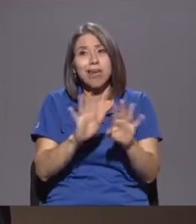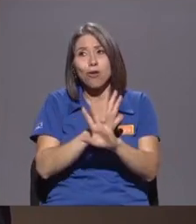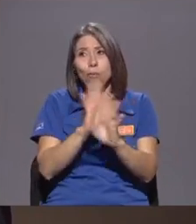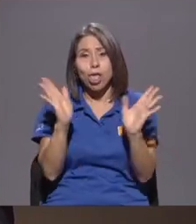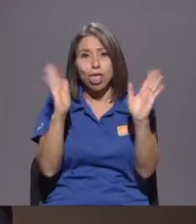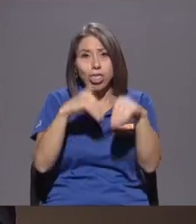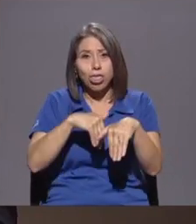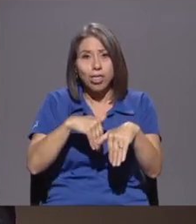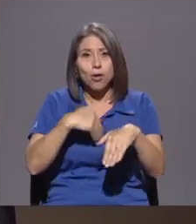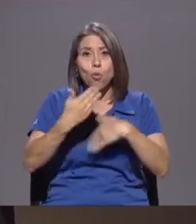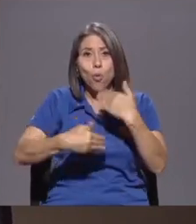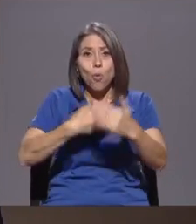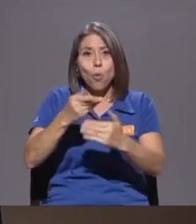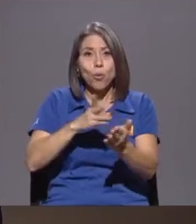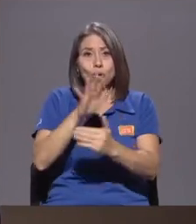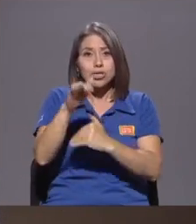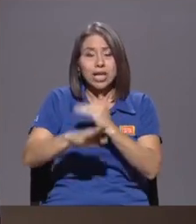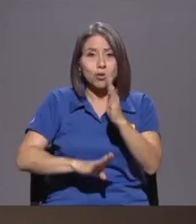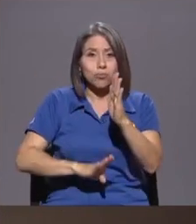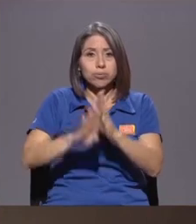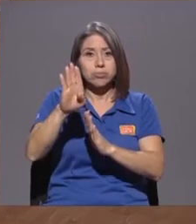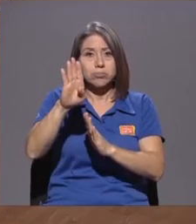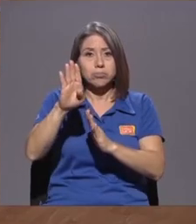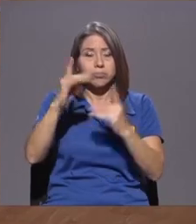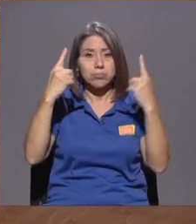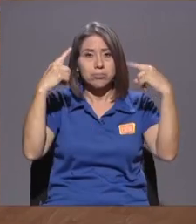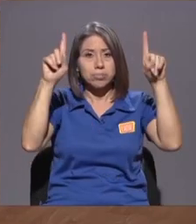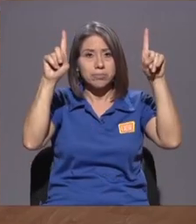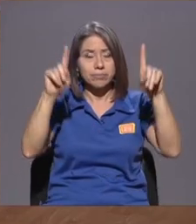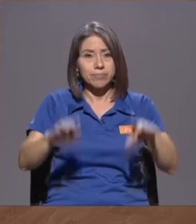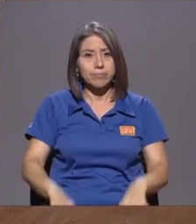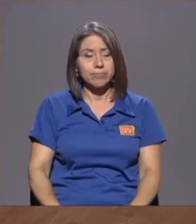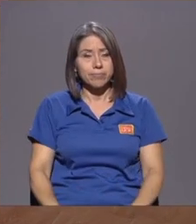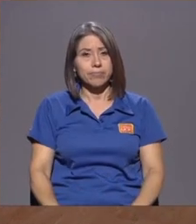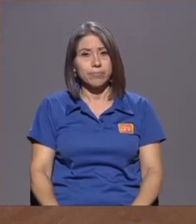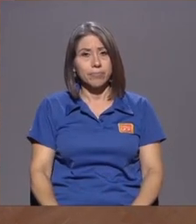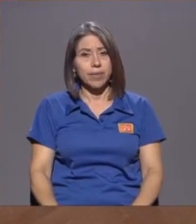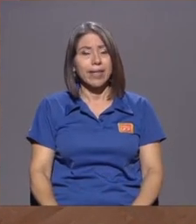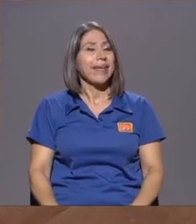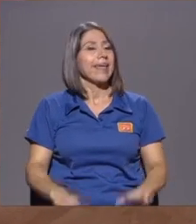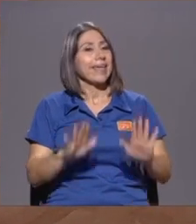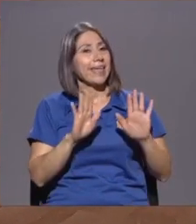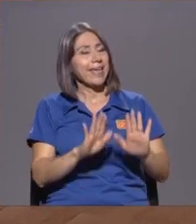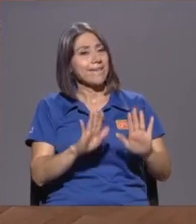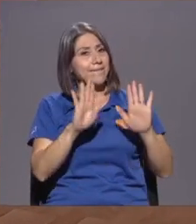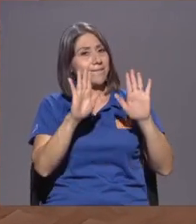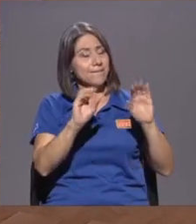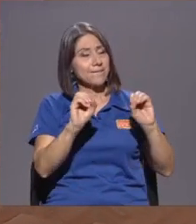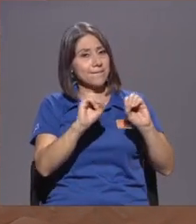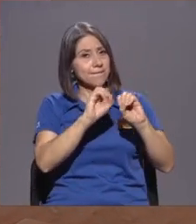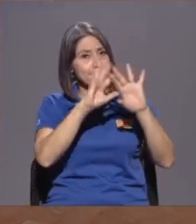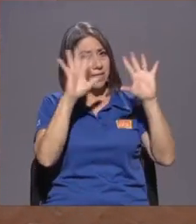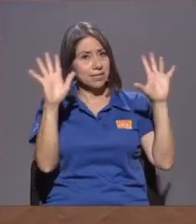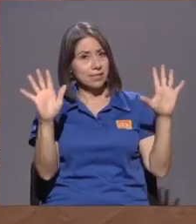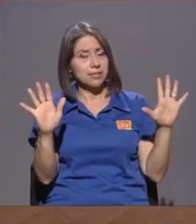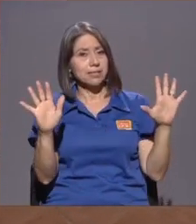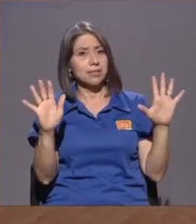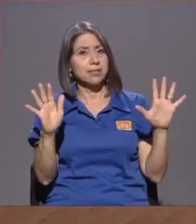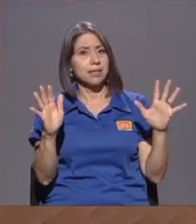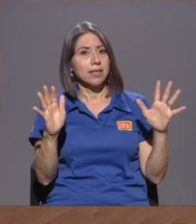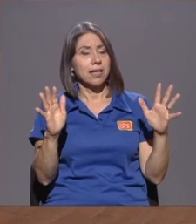Vaya Incrementando Qué fascinante Y qué Qué